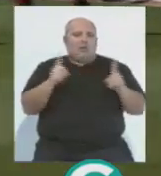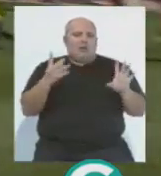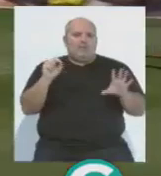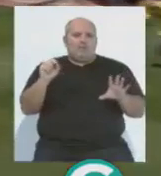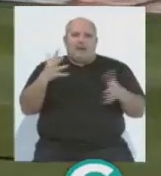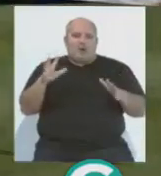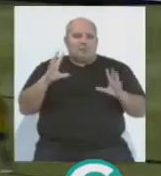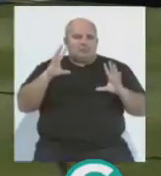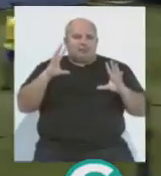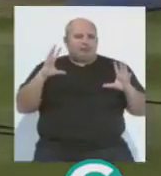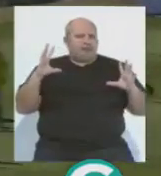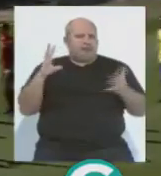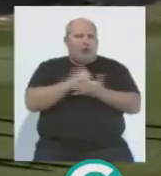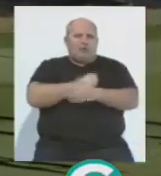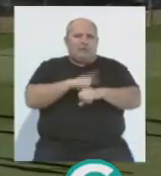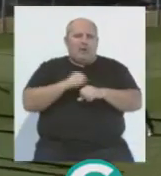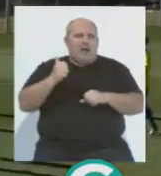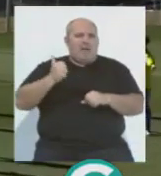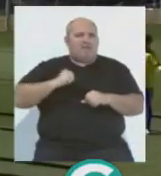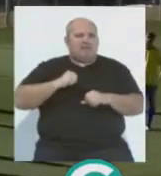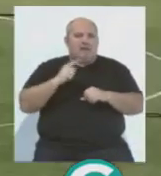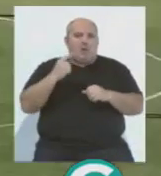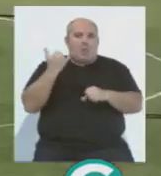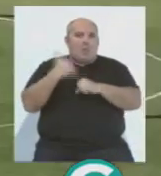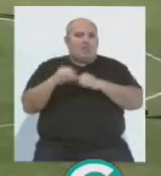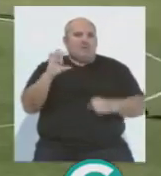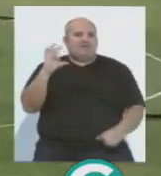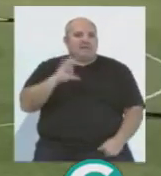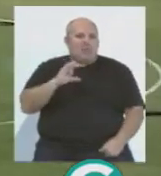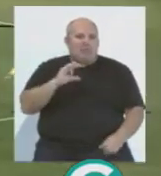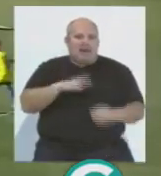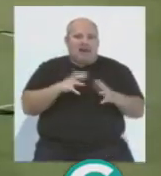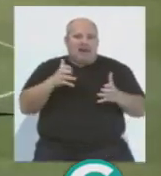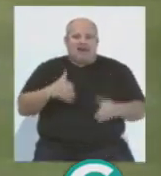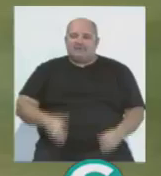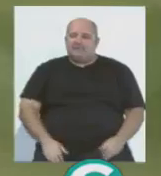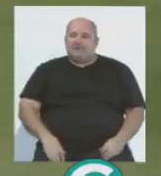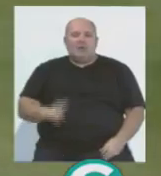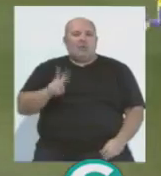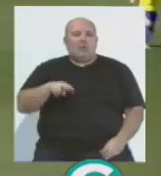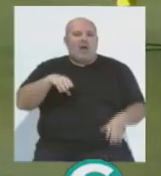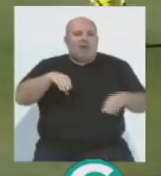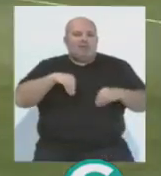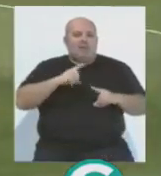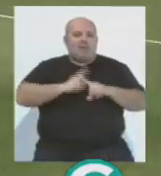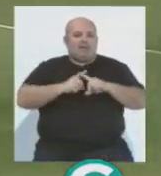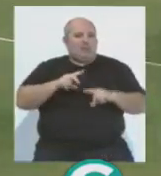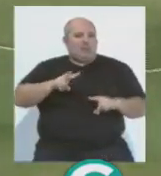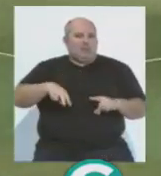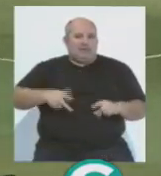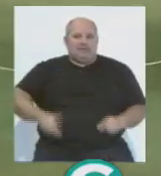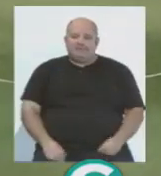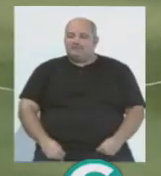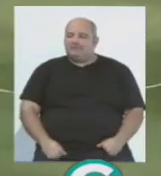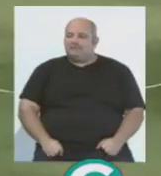y lo tienen clarísimo, vamos, aprovechan hasta el último segundo para poder ganar, en ningún momento se conforman con el empate, yo creo que eso es muy